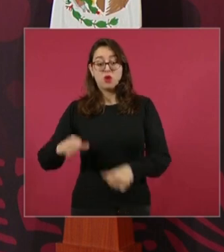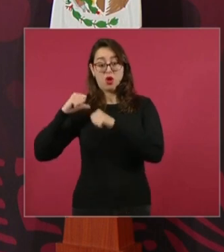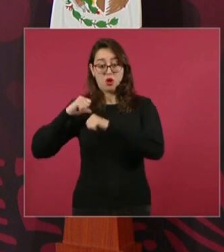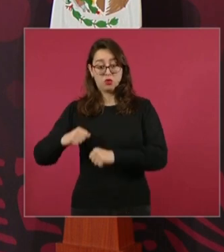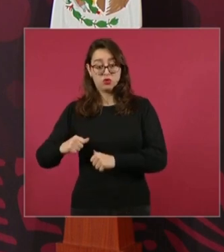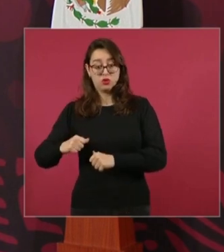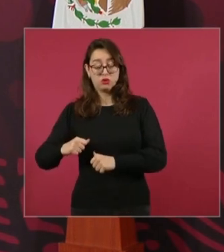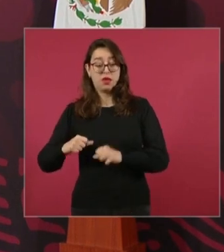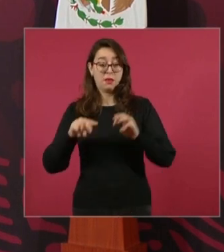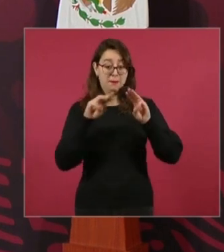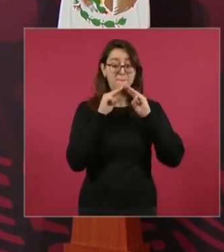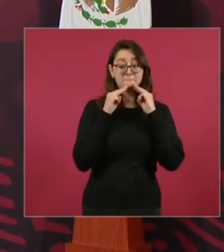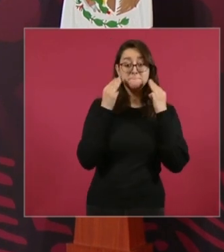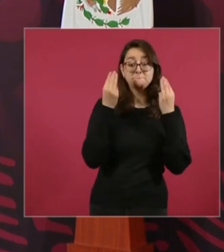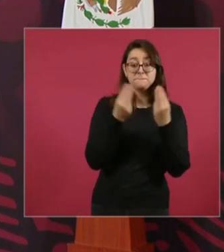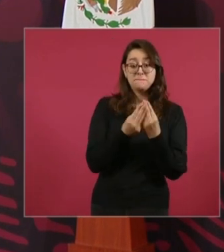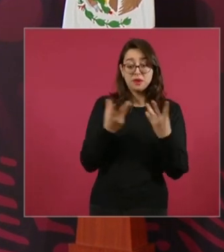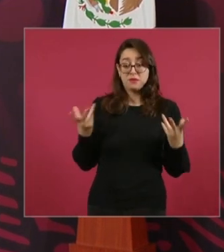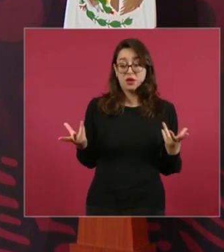como era antes.